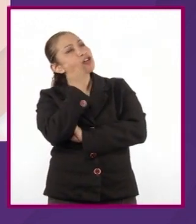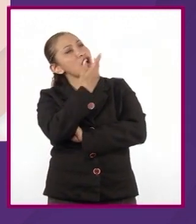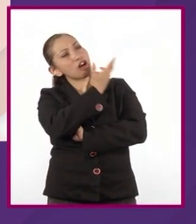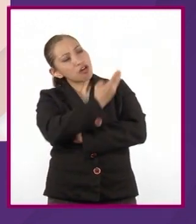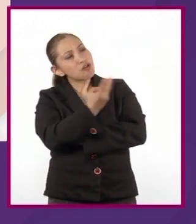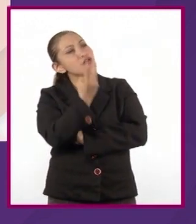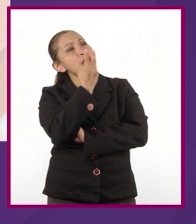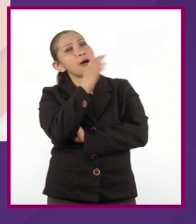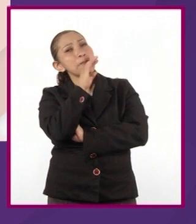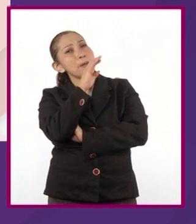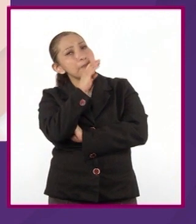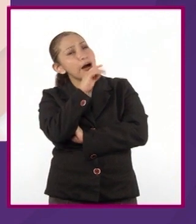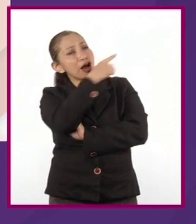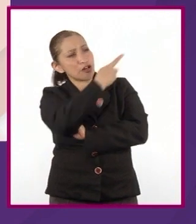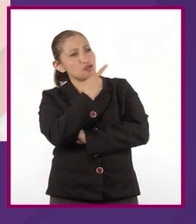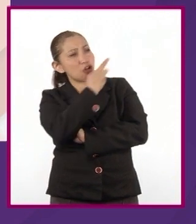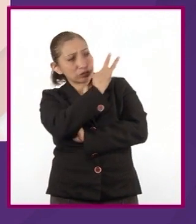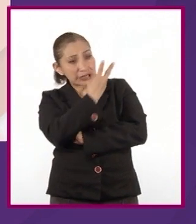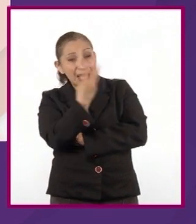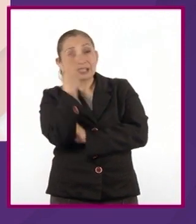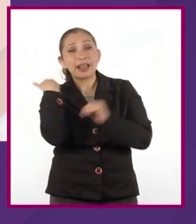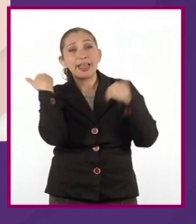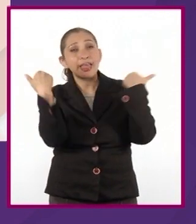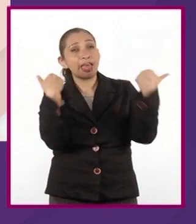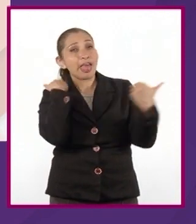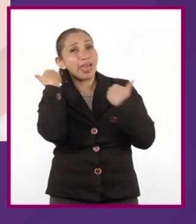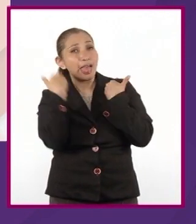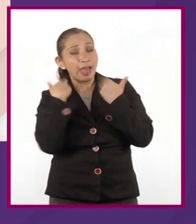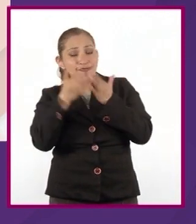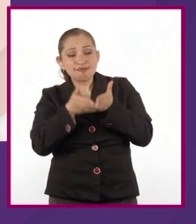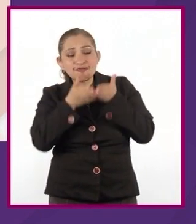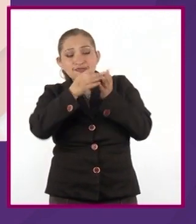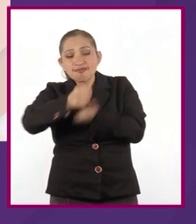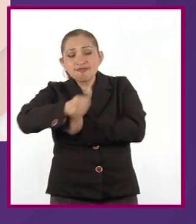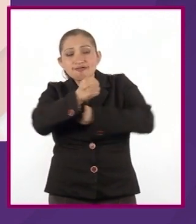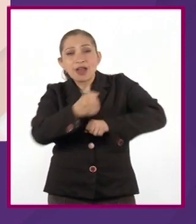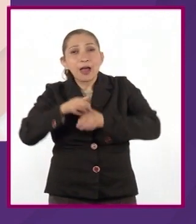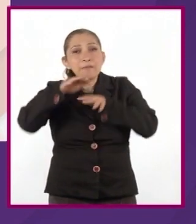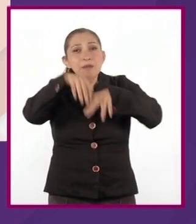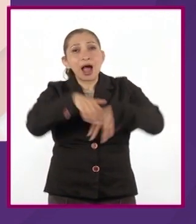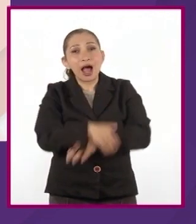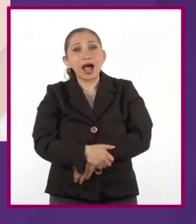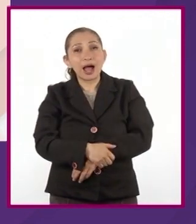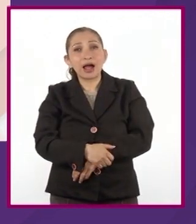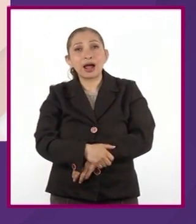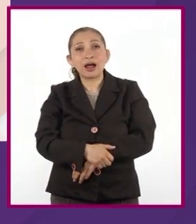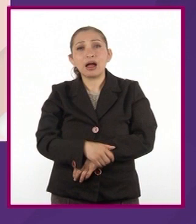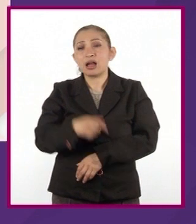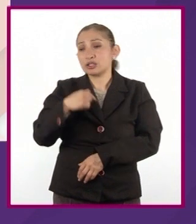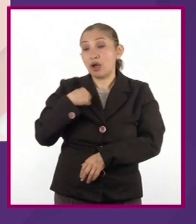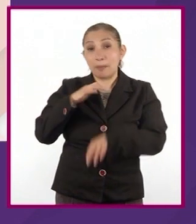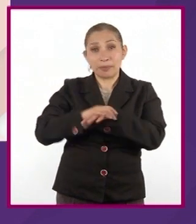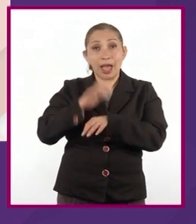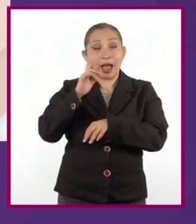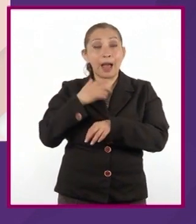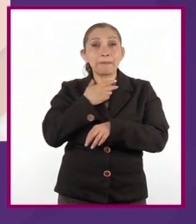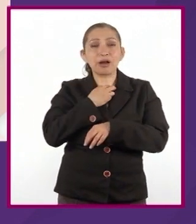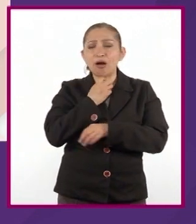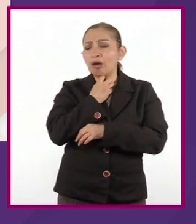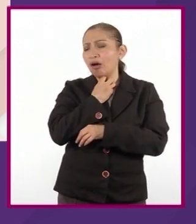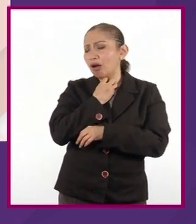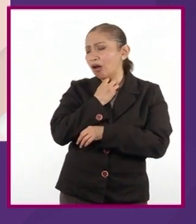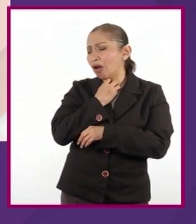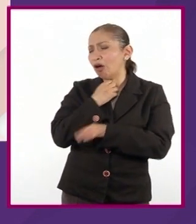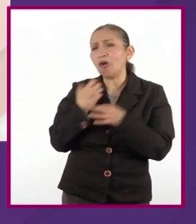saliéramos, mamá, tú y yo, a dar un paseo en una barquita por el mar. A mi sentimental amigo se le hizo un nudo en la